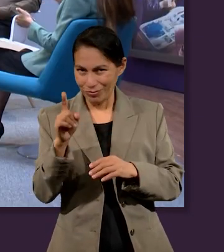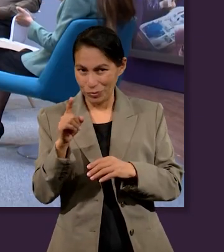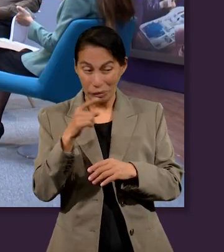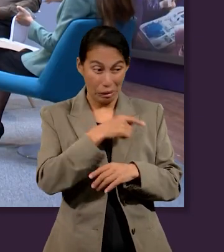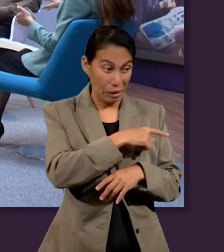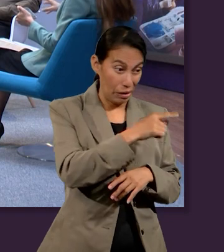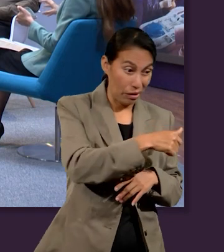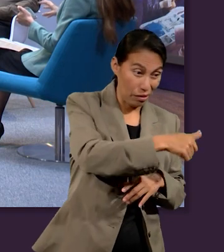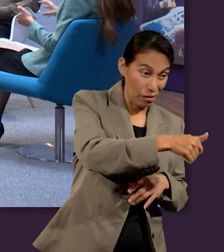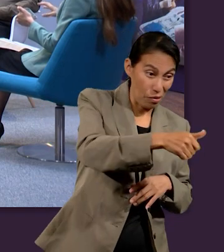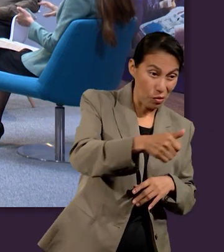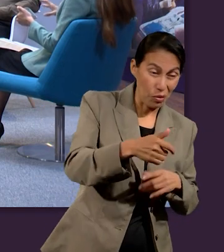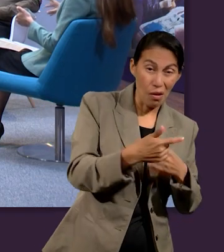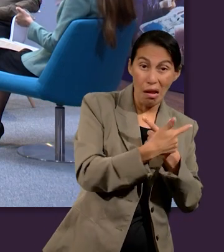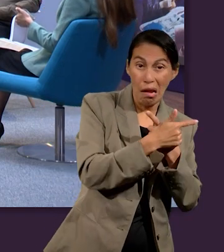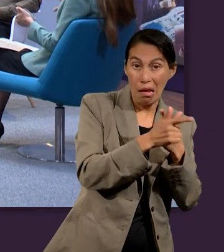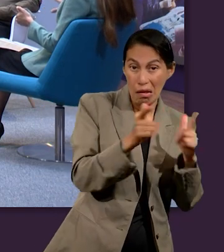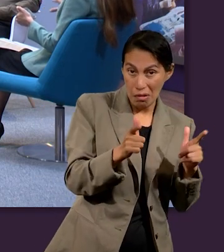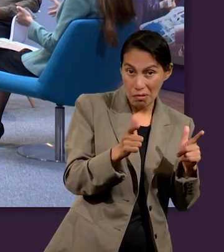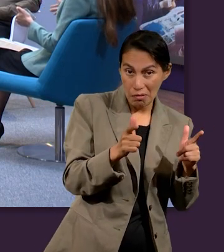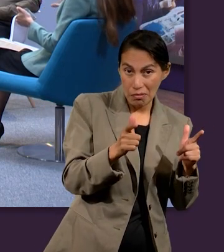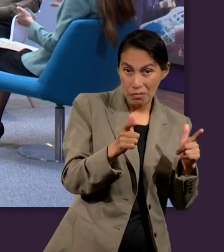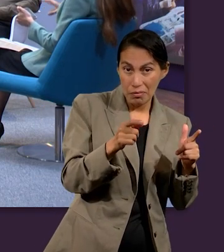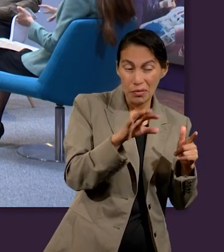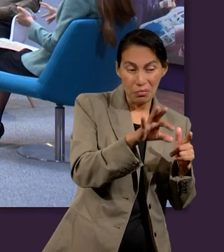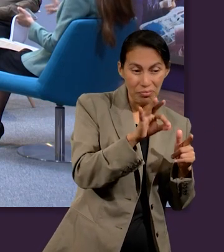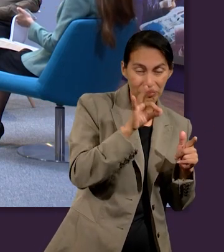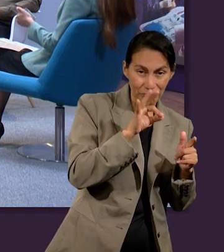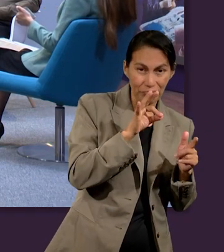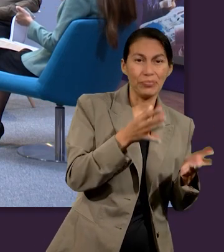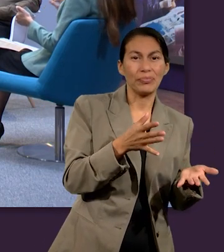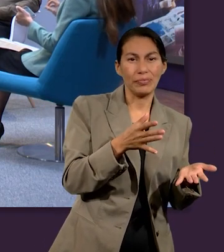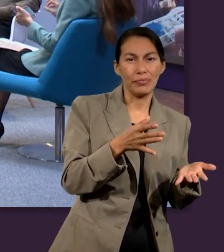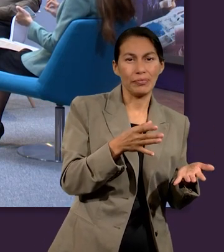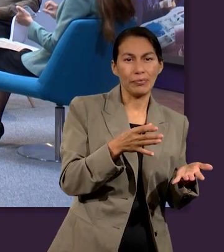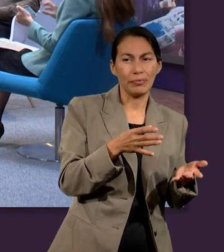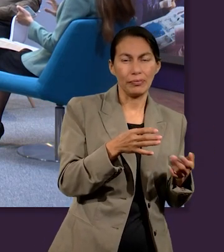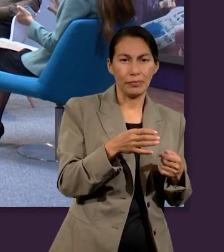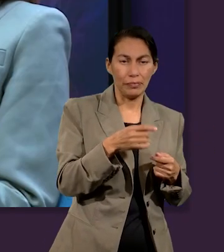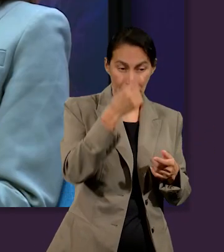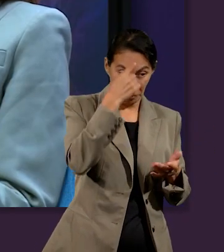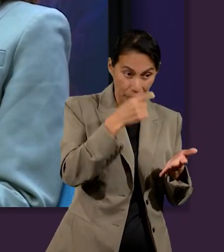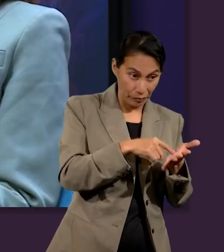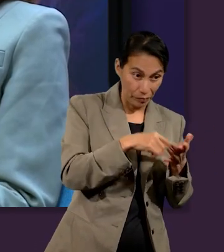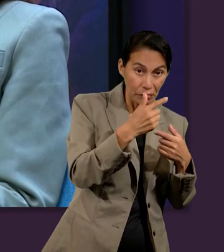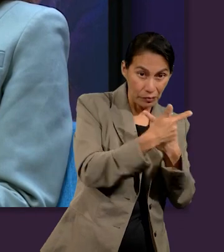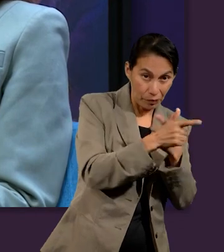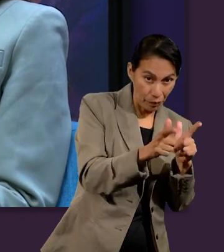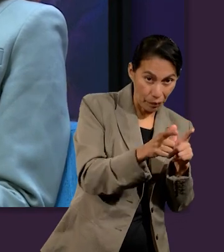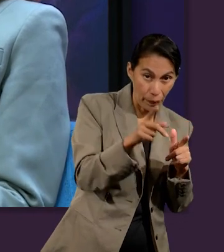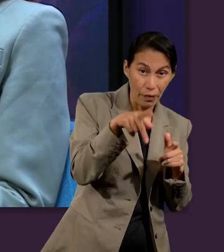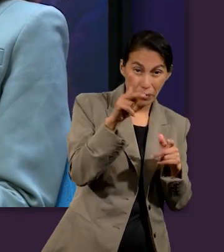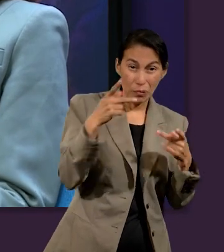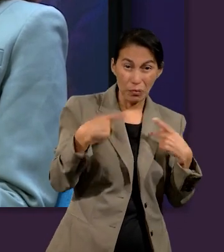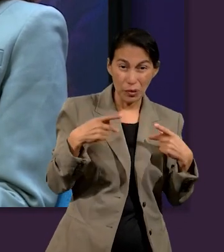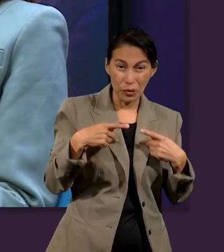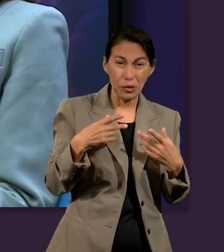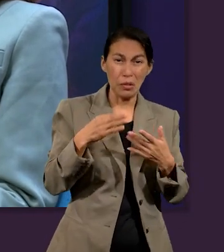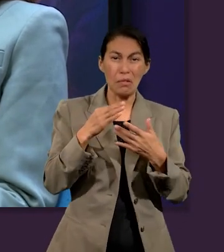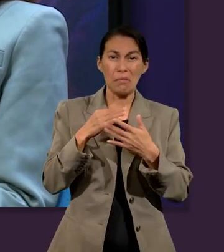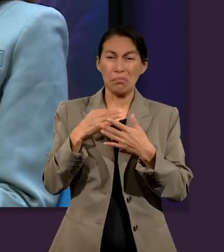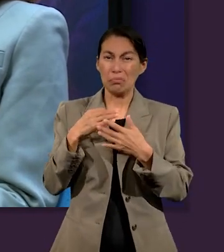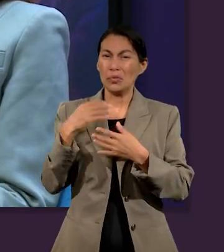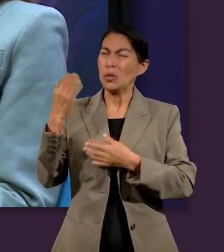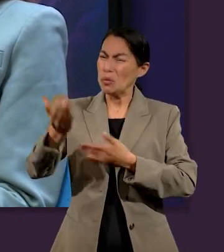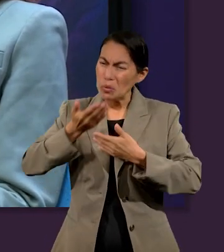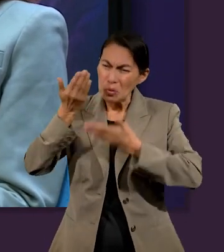creer, lo que eligen creer. Si esa teoría les brinda paz, les brinda consuelo, con ellas se quedan. Pero para